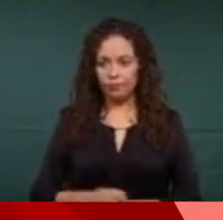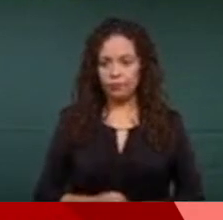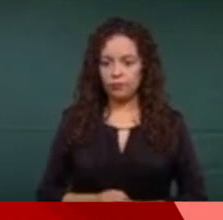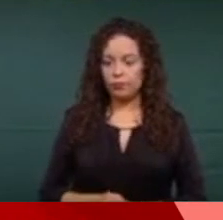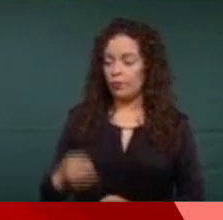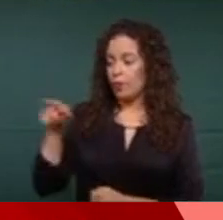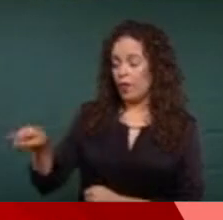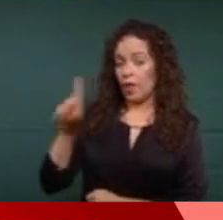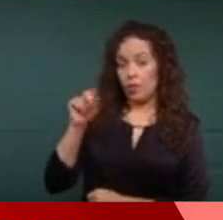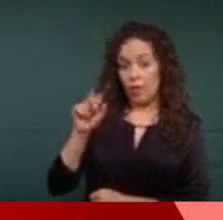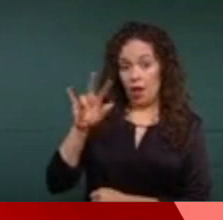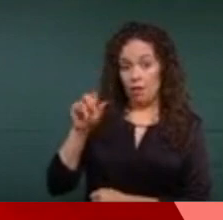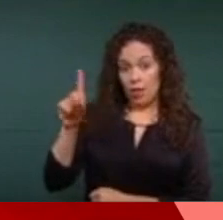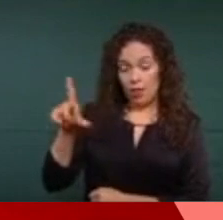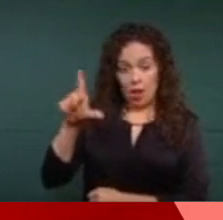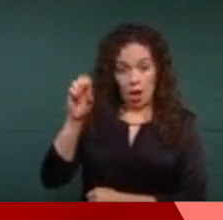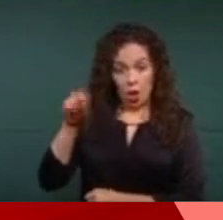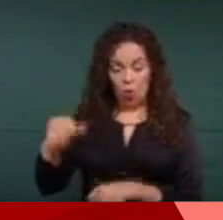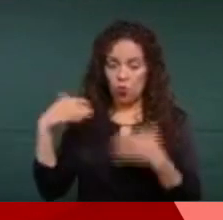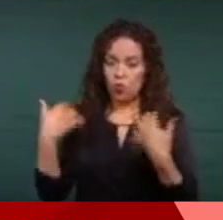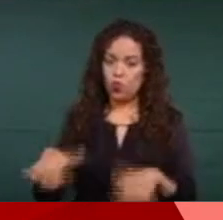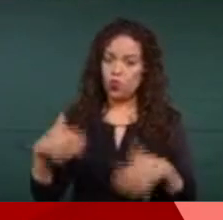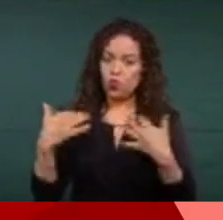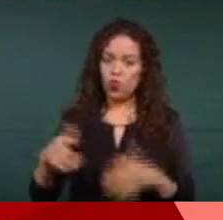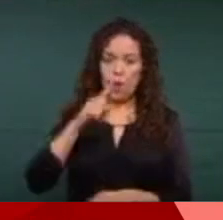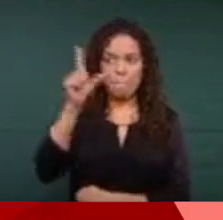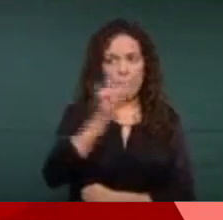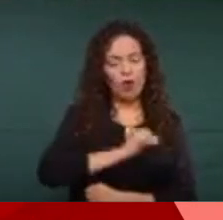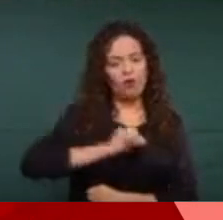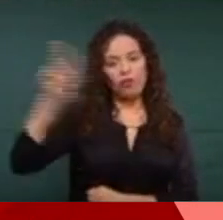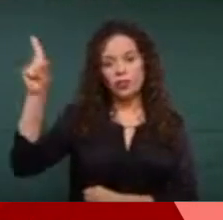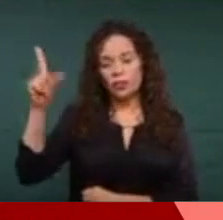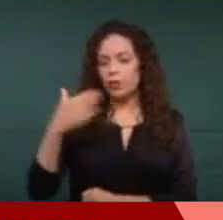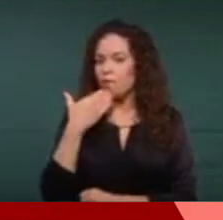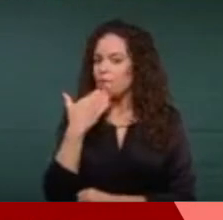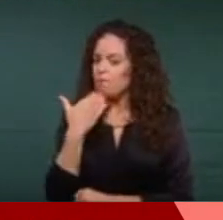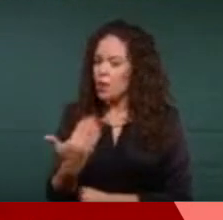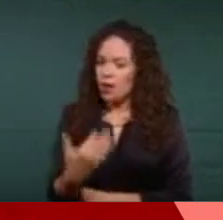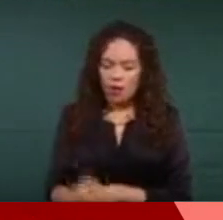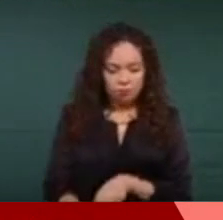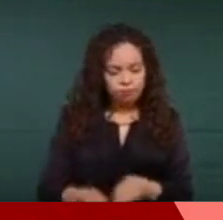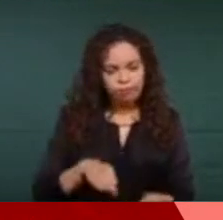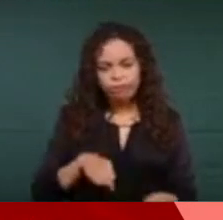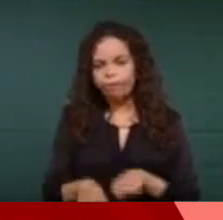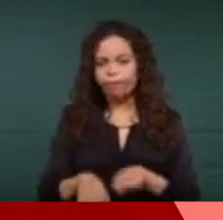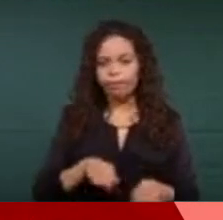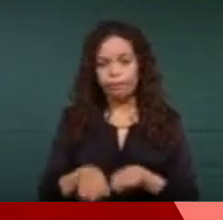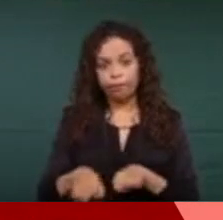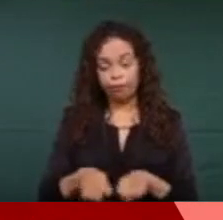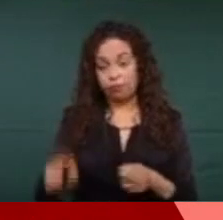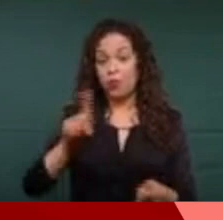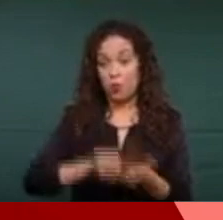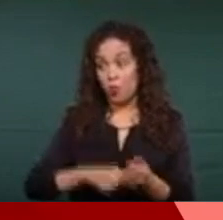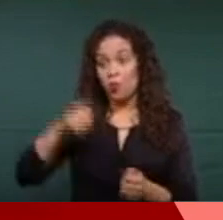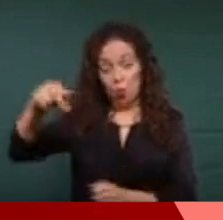de primer orden, profesional, trabajador, inteligente,